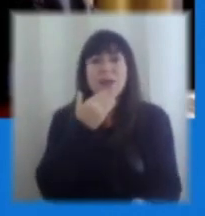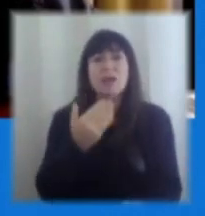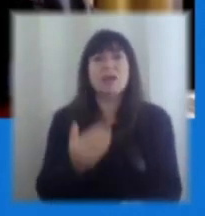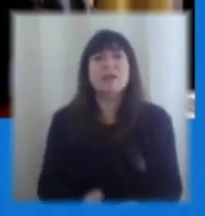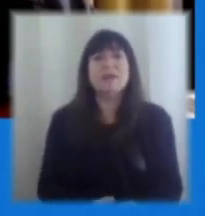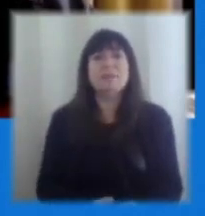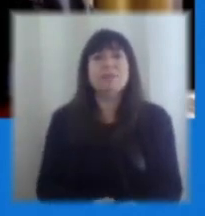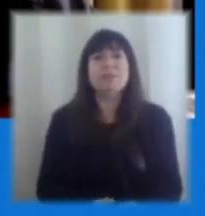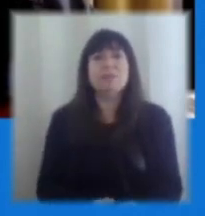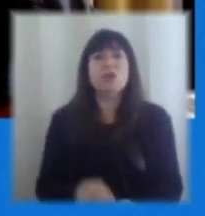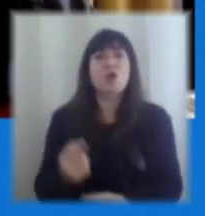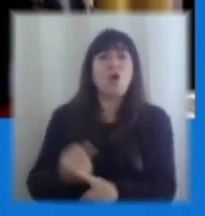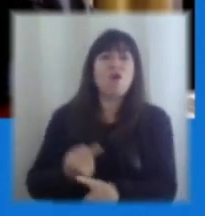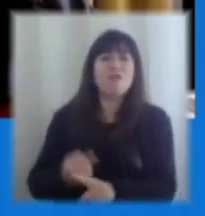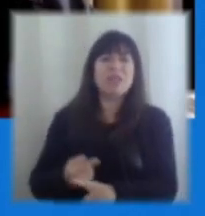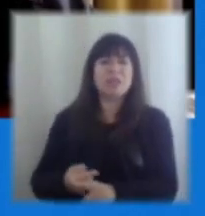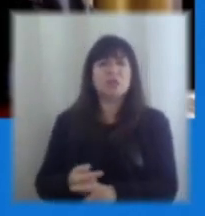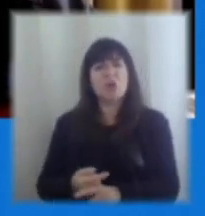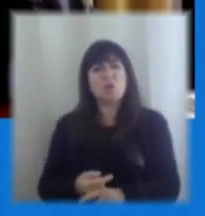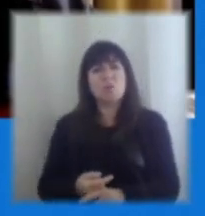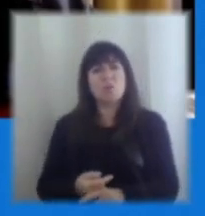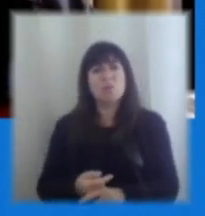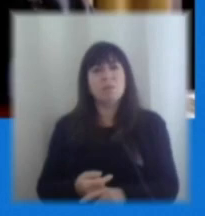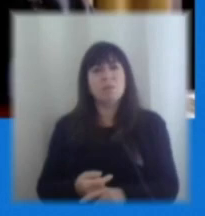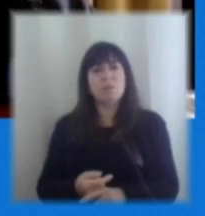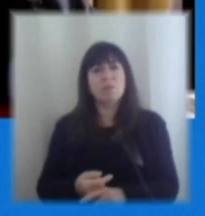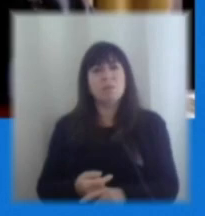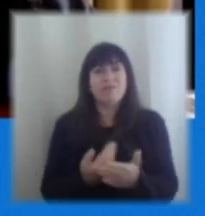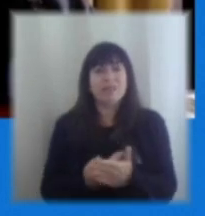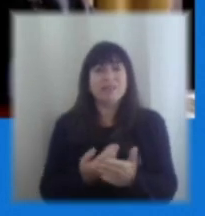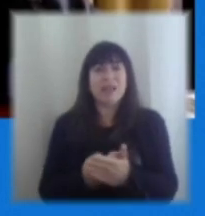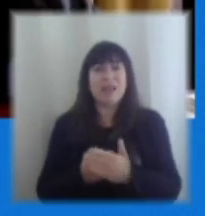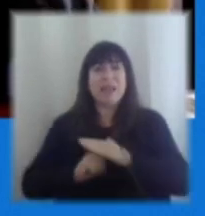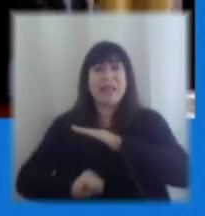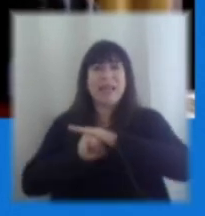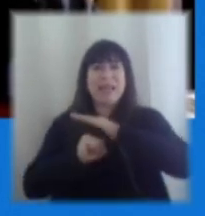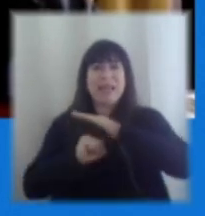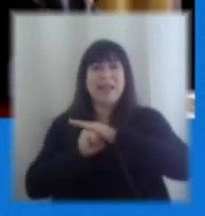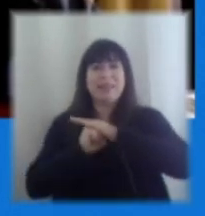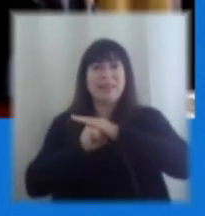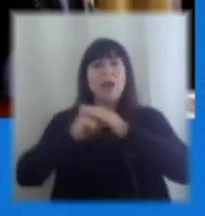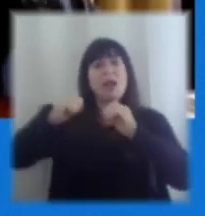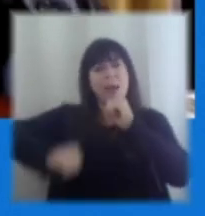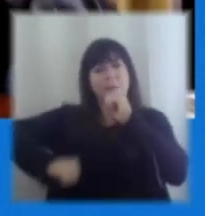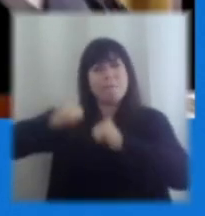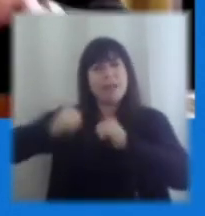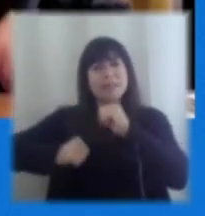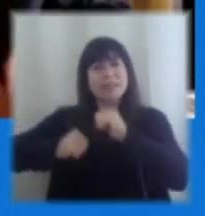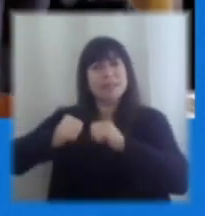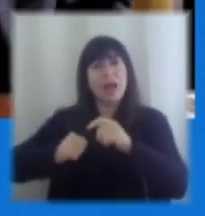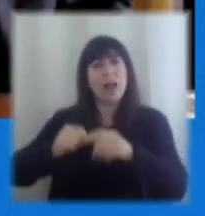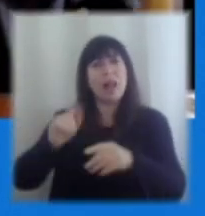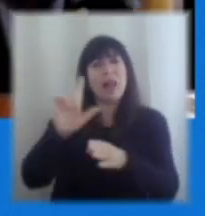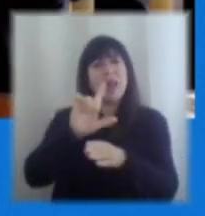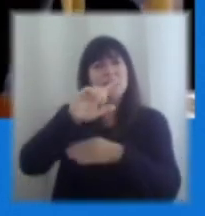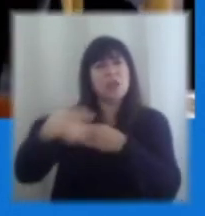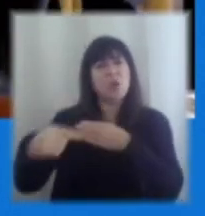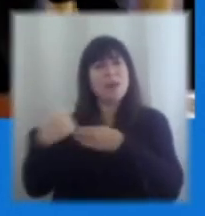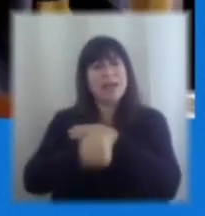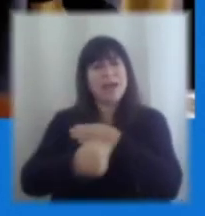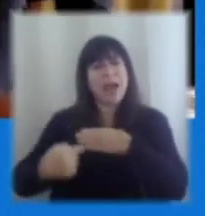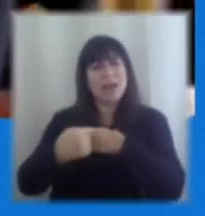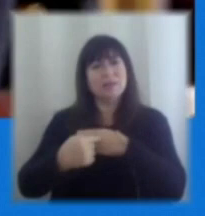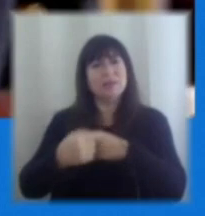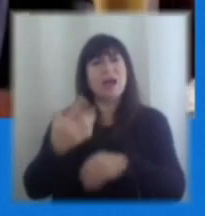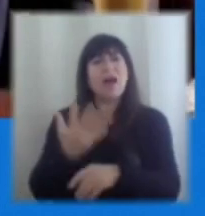tenía una conversación yo con algunos gerentes generales de empresas latinoamericanas organizadas por un banco de inversión global, y había